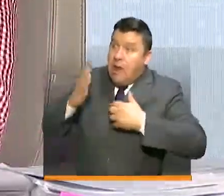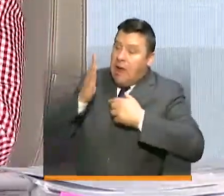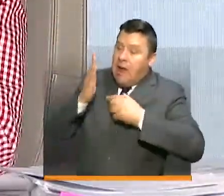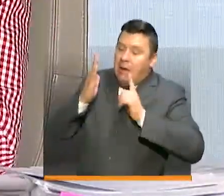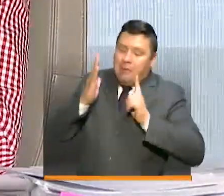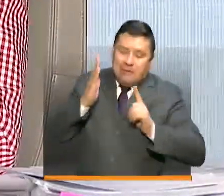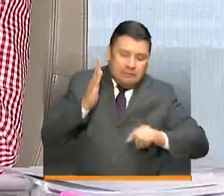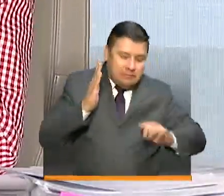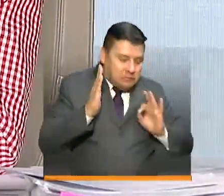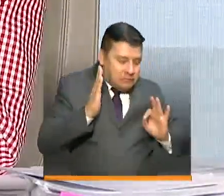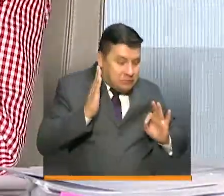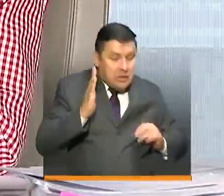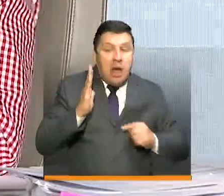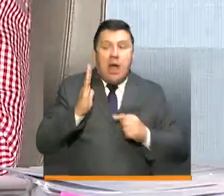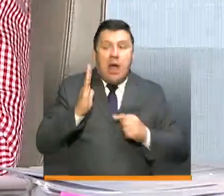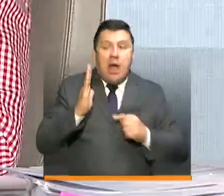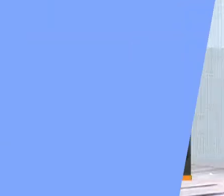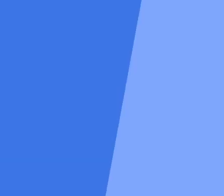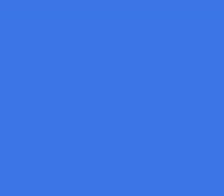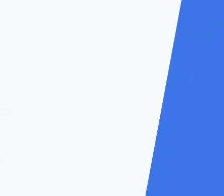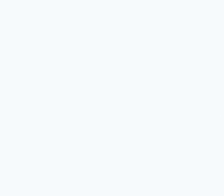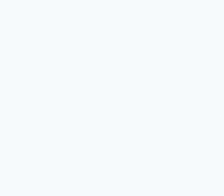puedan entrar a trabajar en estos subsectores.